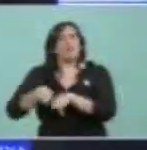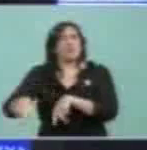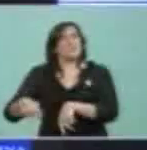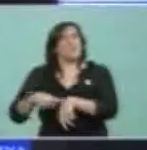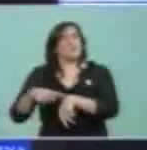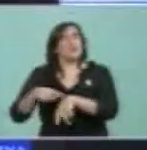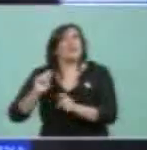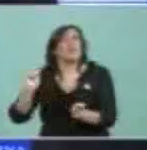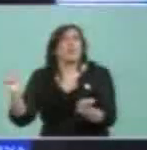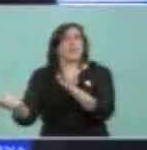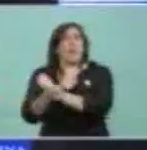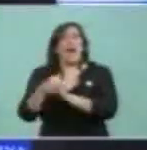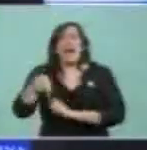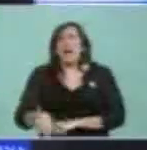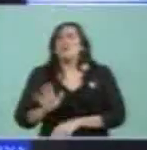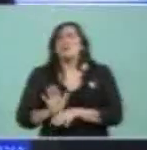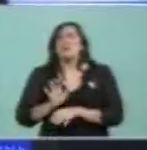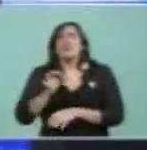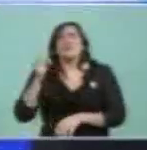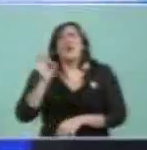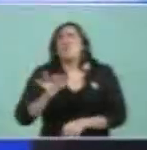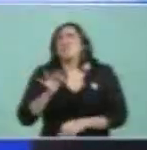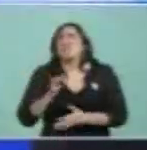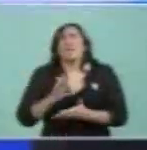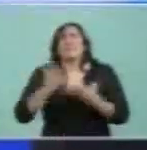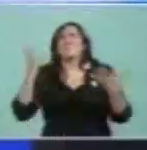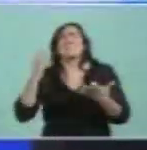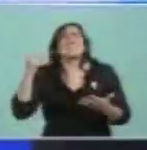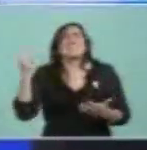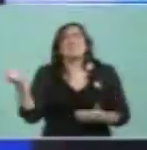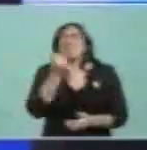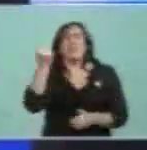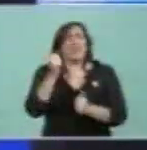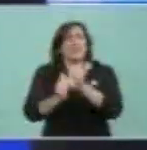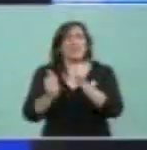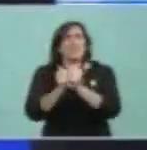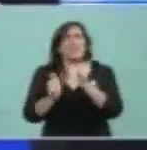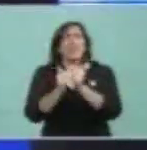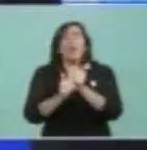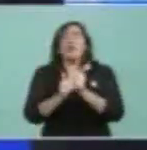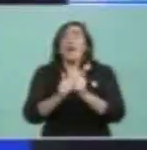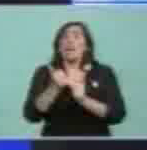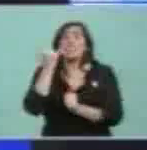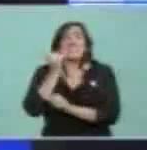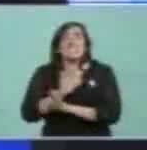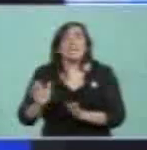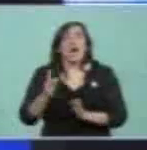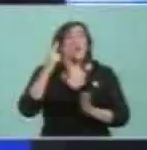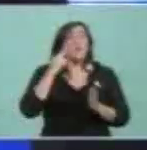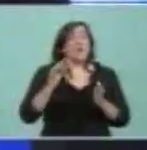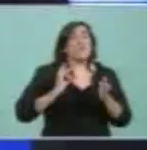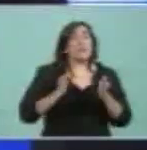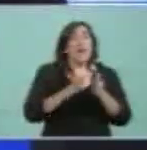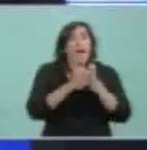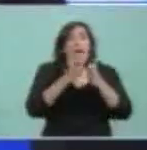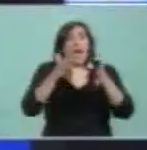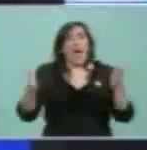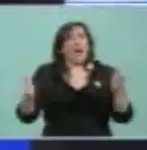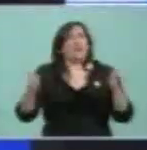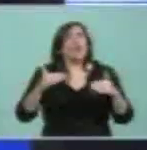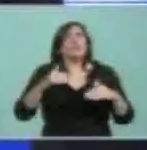oportunidad histórica de revertir, son nueve años de crecimiento